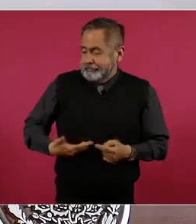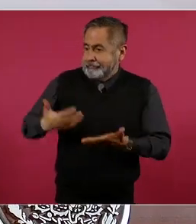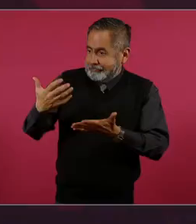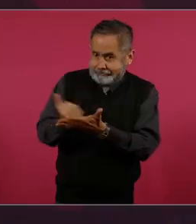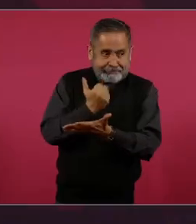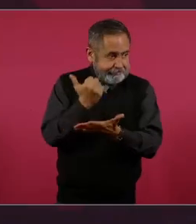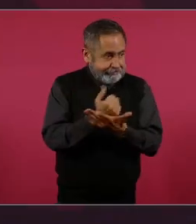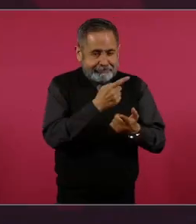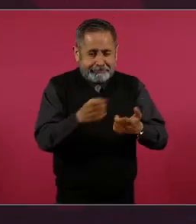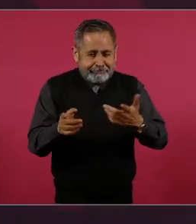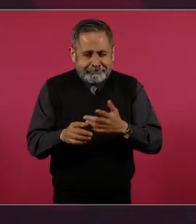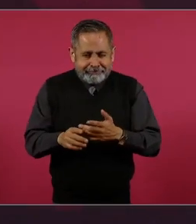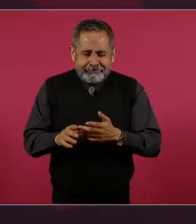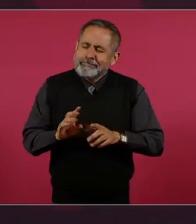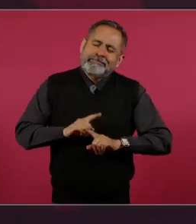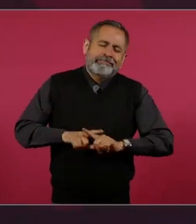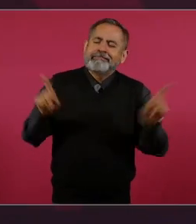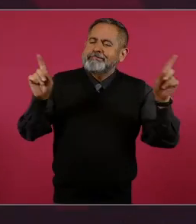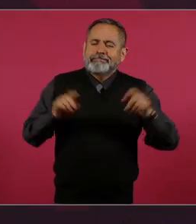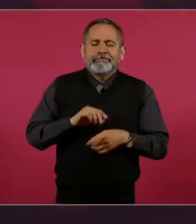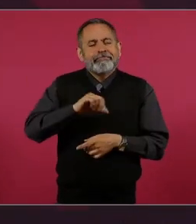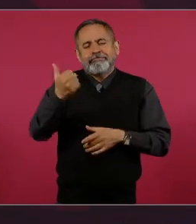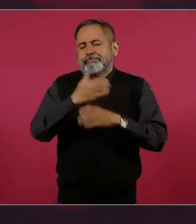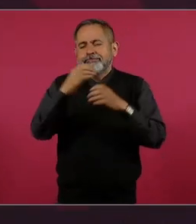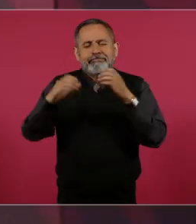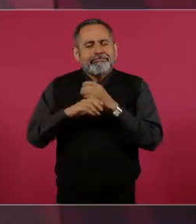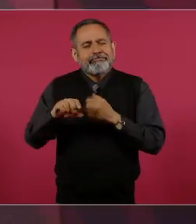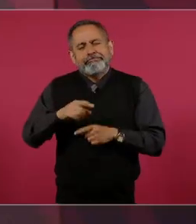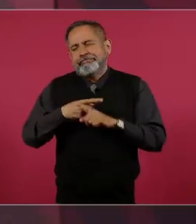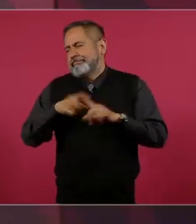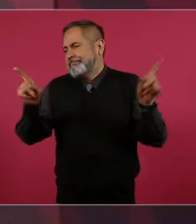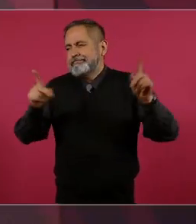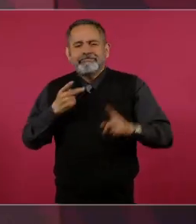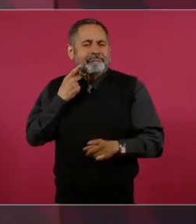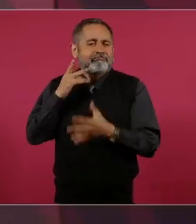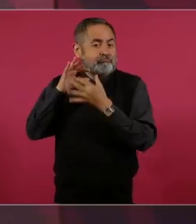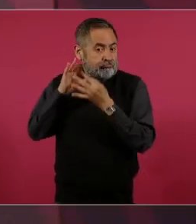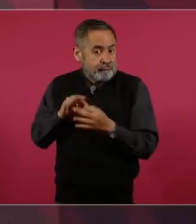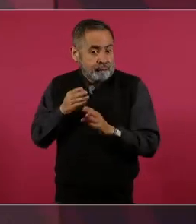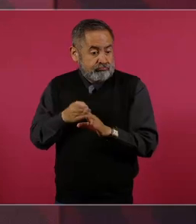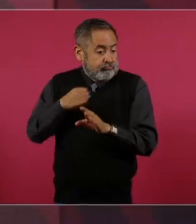ya son otras las políticas y las prácticas.